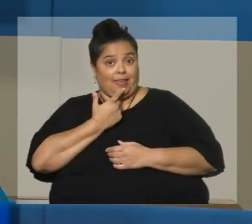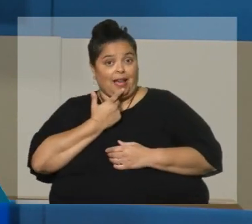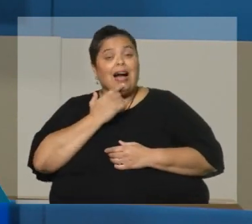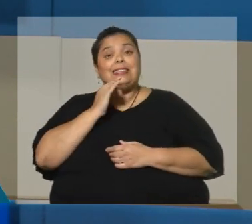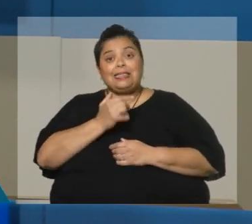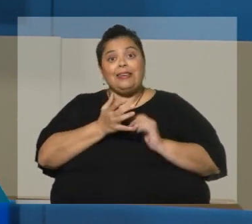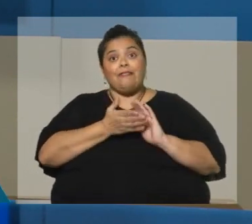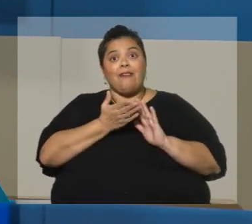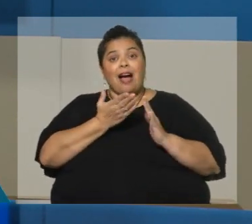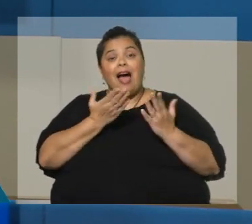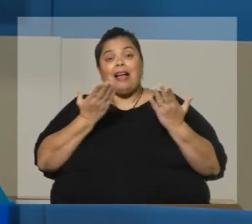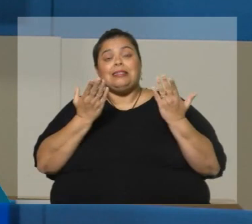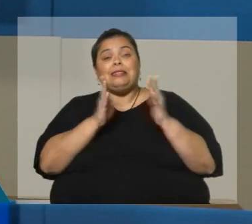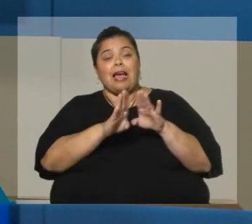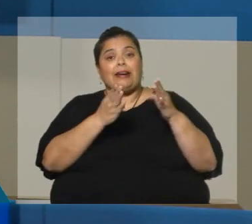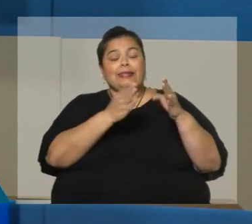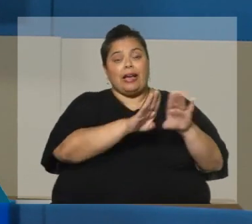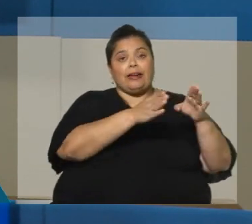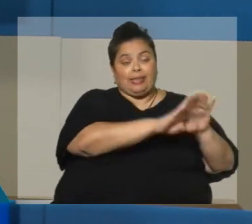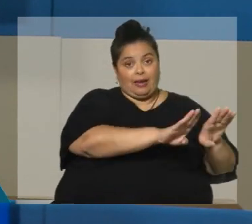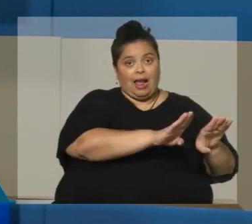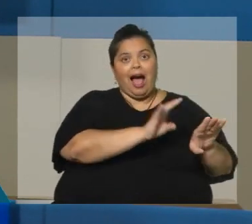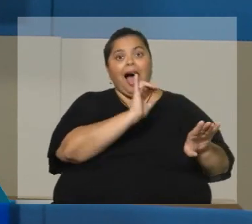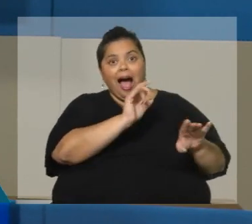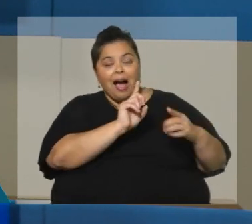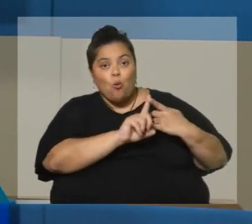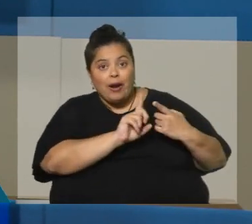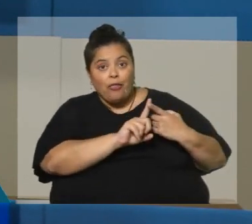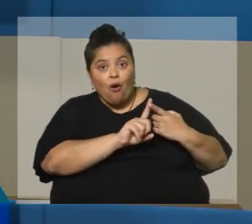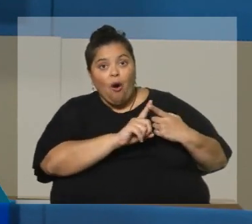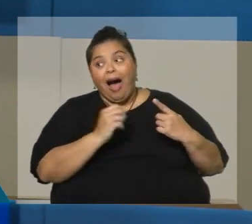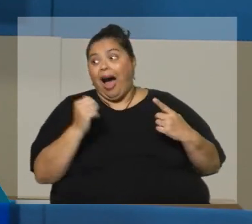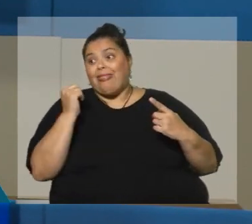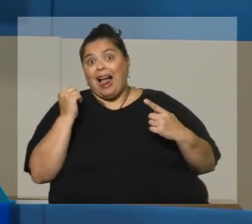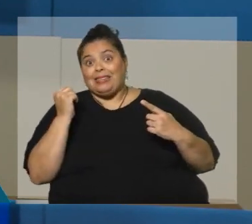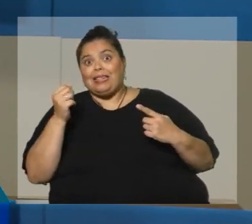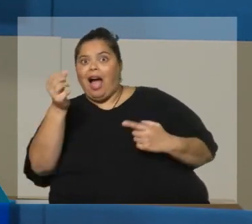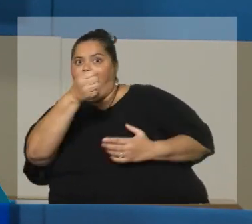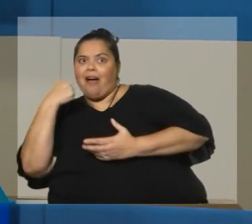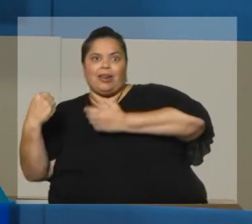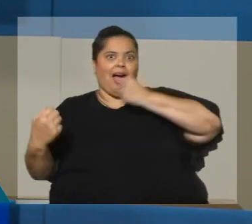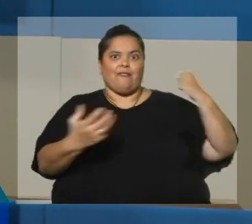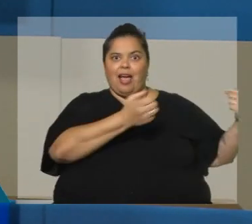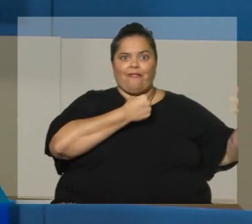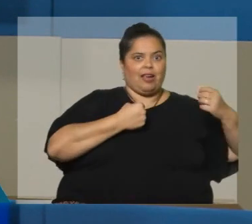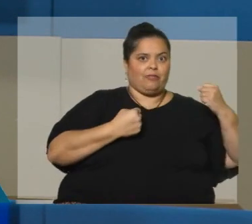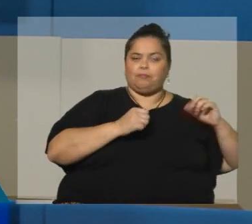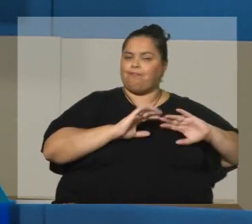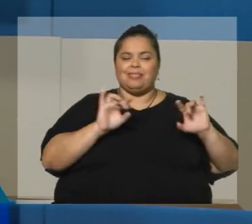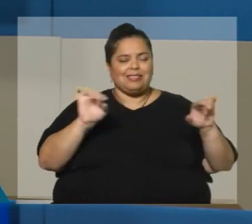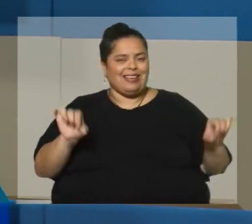cerrando puertas y hay que llegar a un acuerdo, otro tiene que ir atrás abriendo esas puertas. Eso fue lo que se hizo,